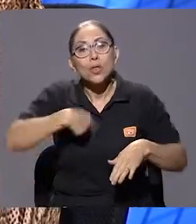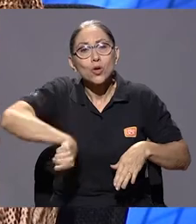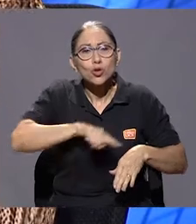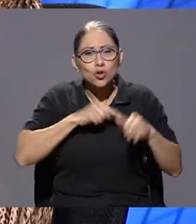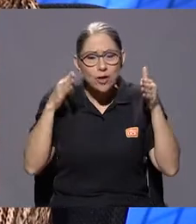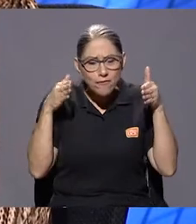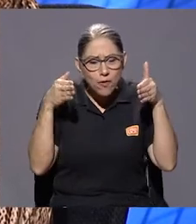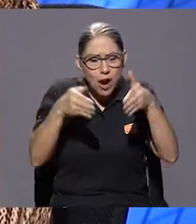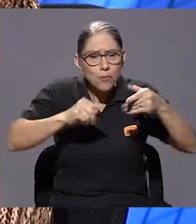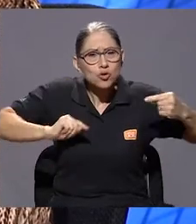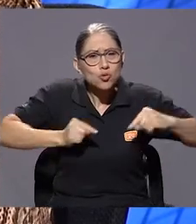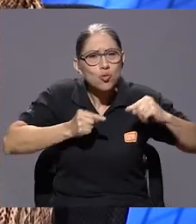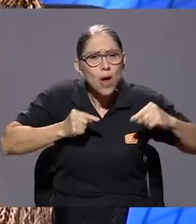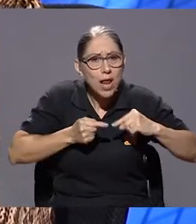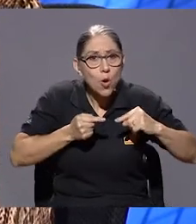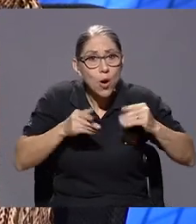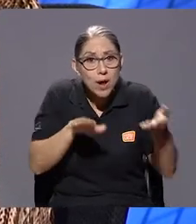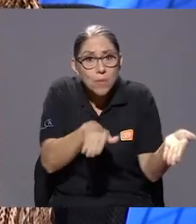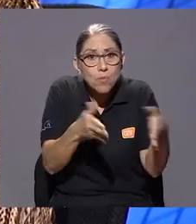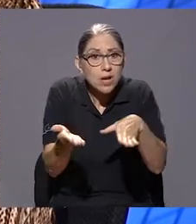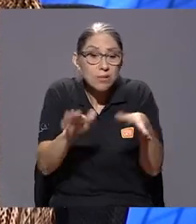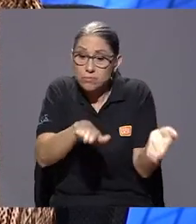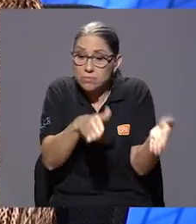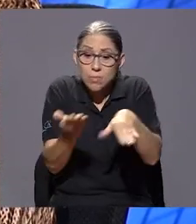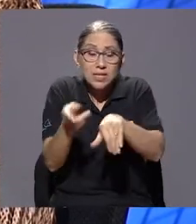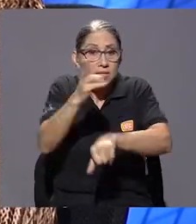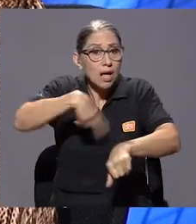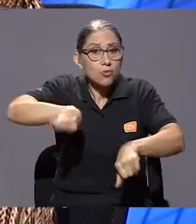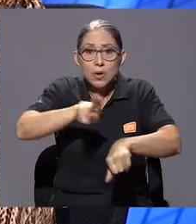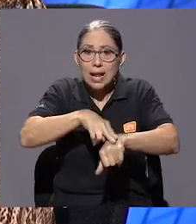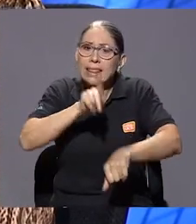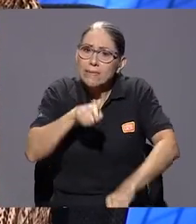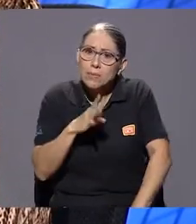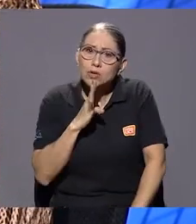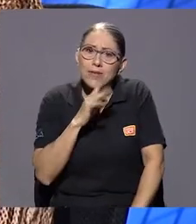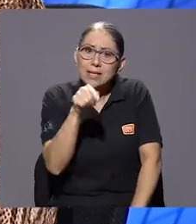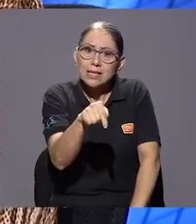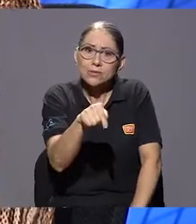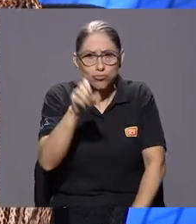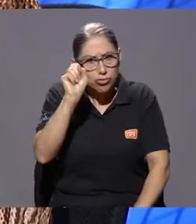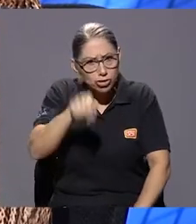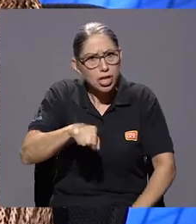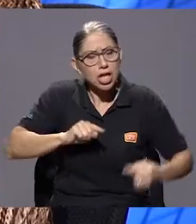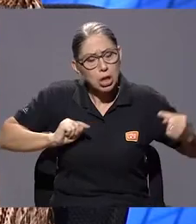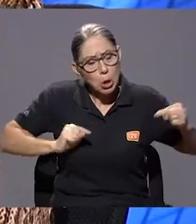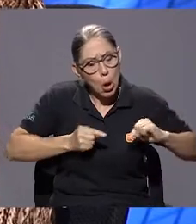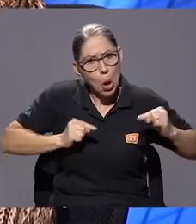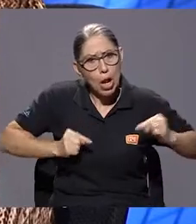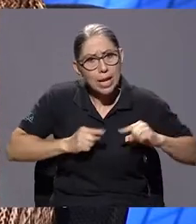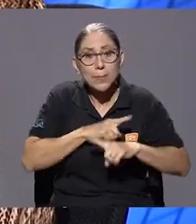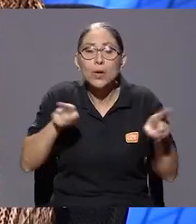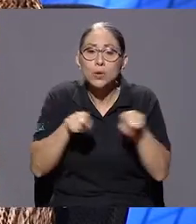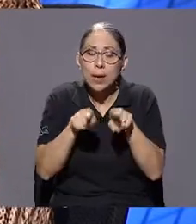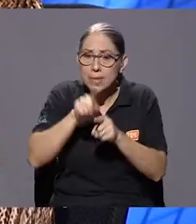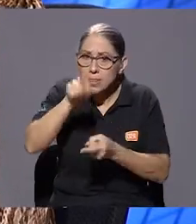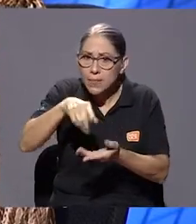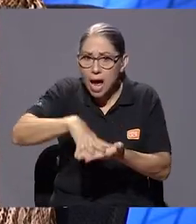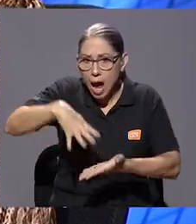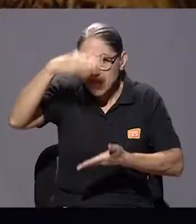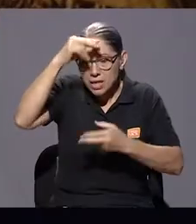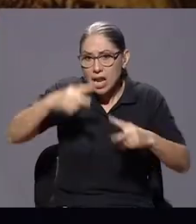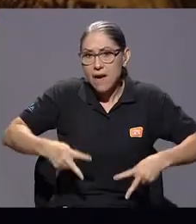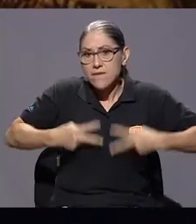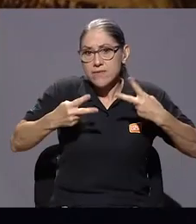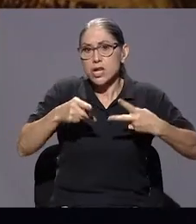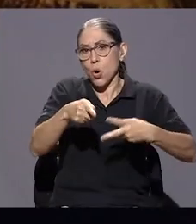tenemos que empezar a verlo desde ahí. La muerte es algo natural, es algo de lo que tenemos que hablar. Es algo que nos va a doler, sí. Pero es algo que también tenemos que aprender a vivir con.